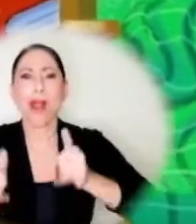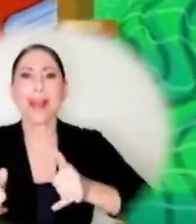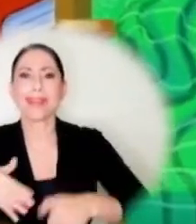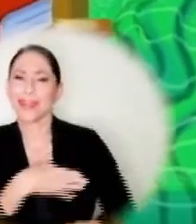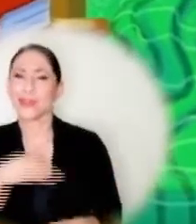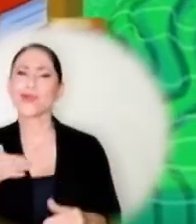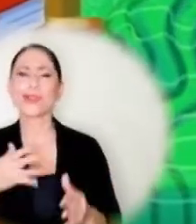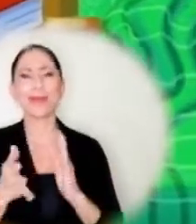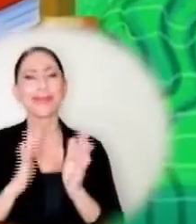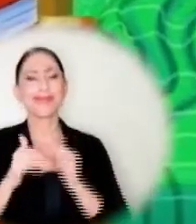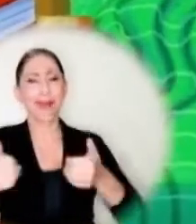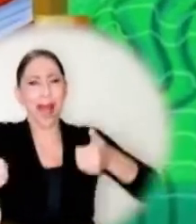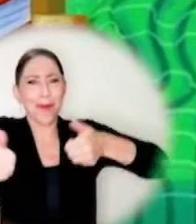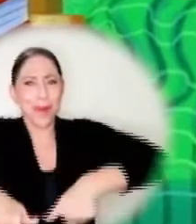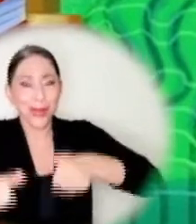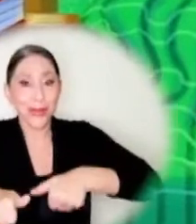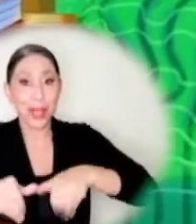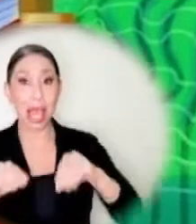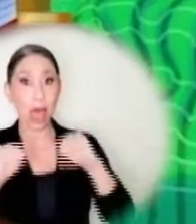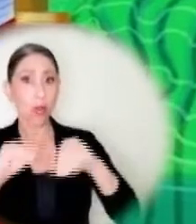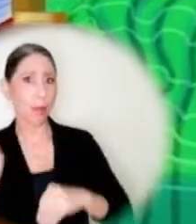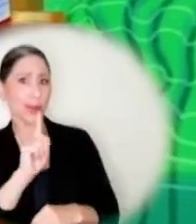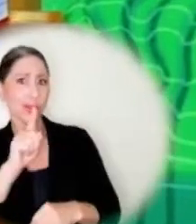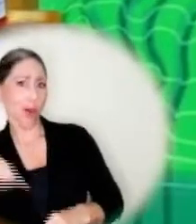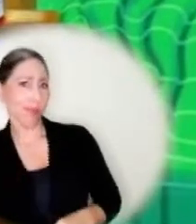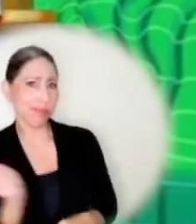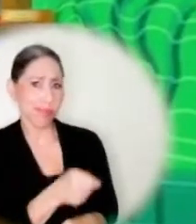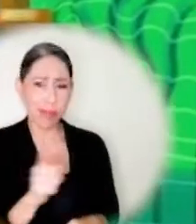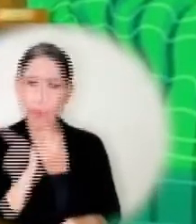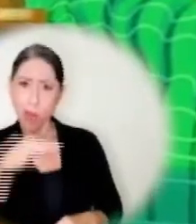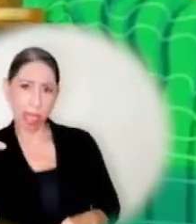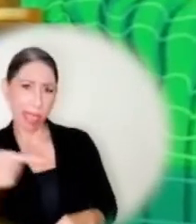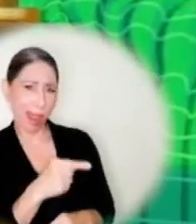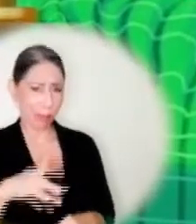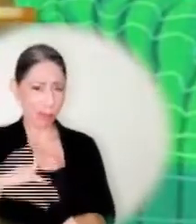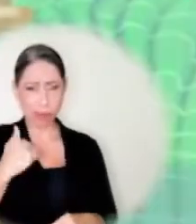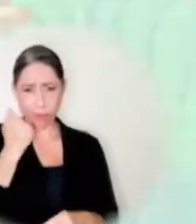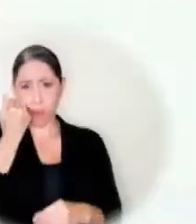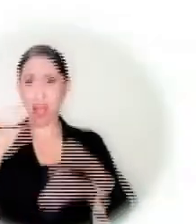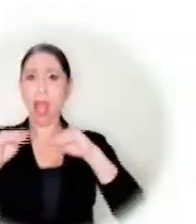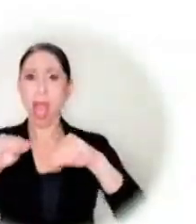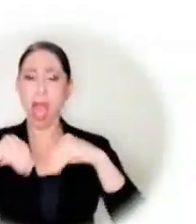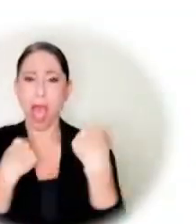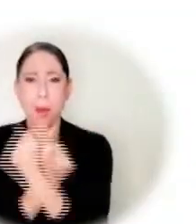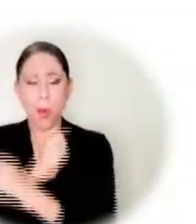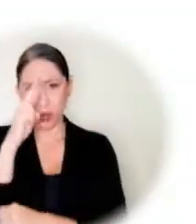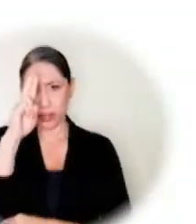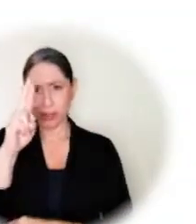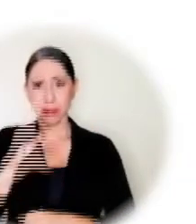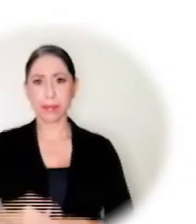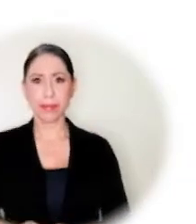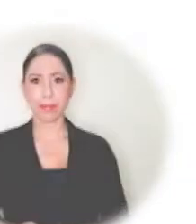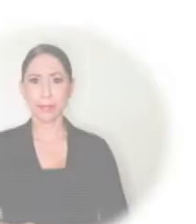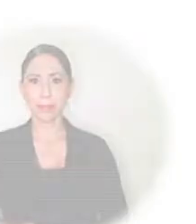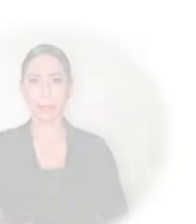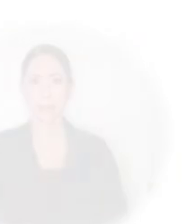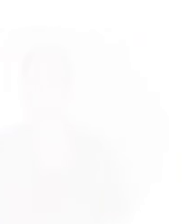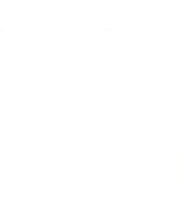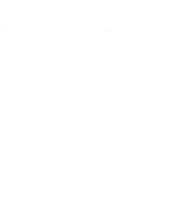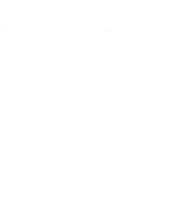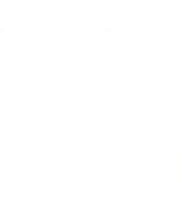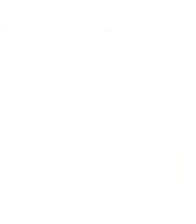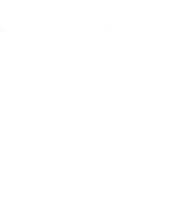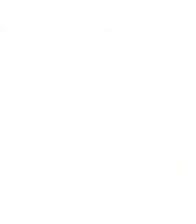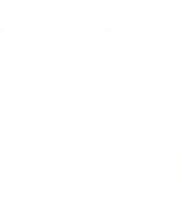Nos gusta conversar y llegar a acuerdos. Eduquemos sin castigo físico ni trato humillante. Formemos con amor y respeto. Pani y